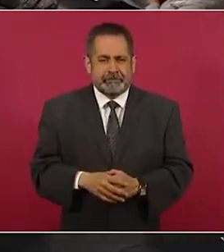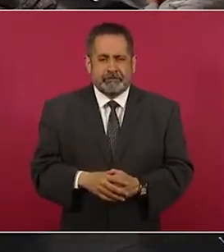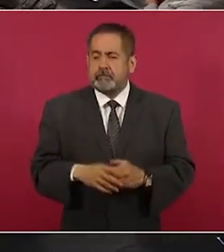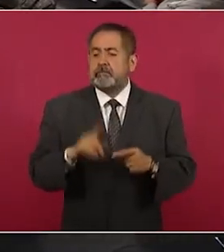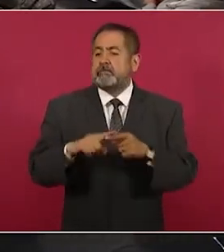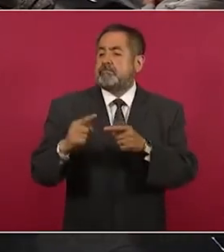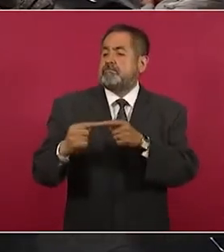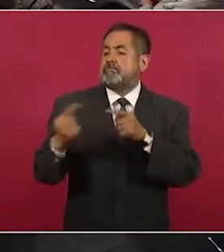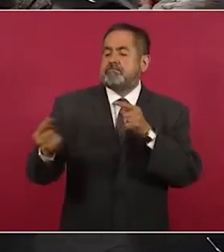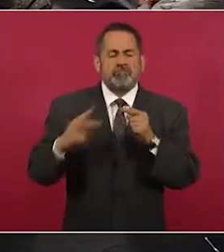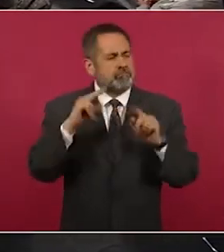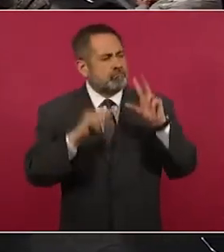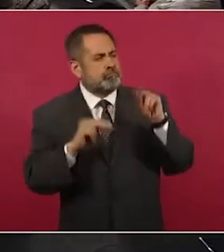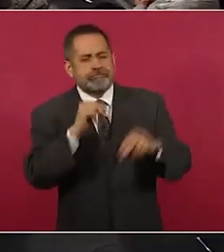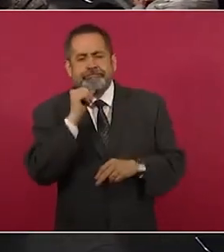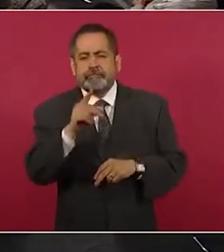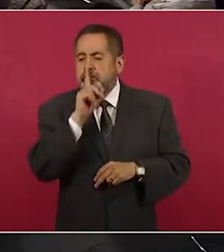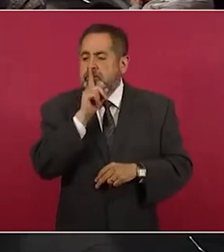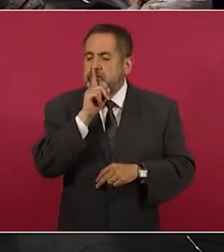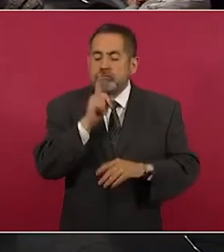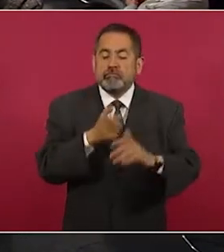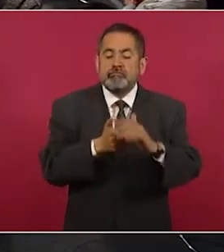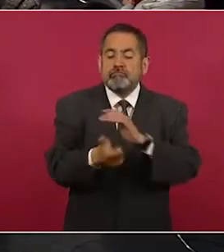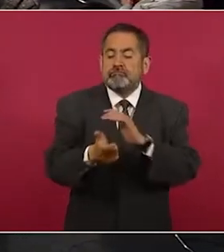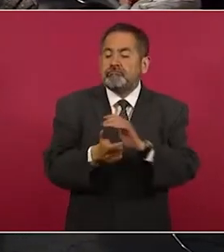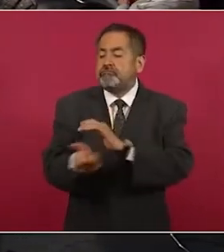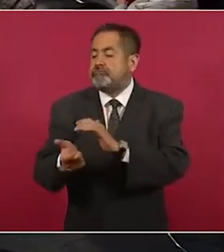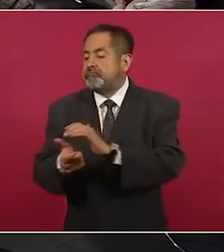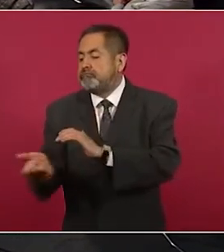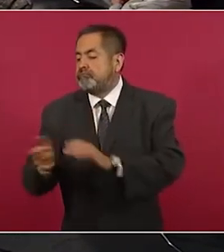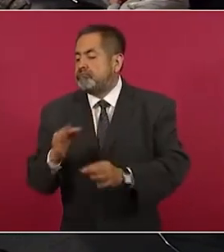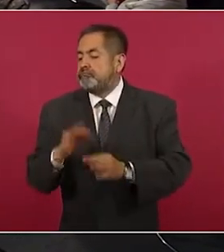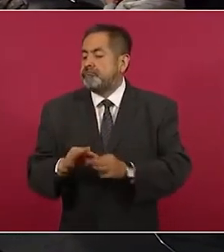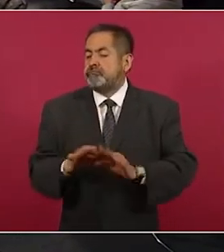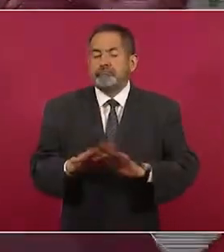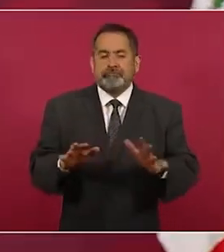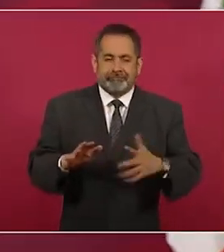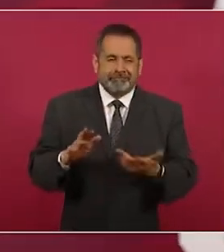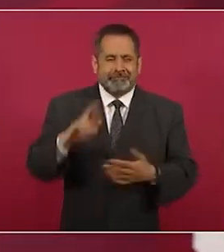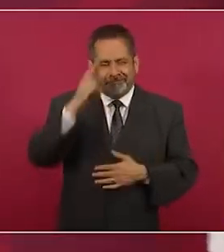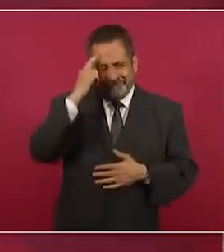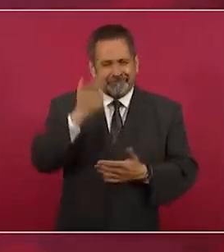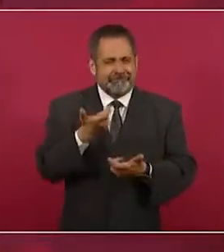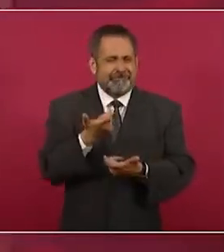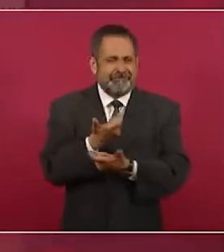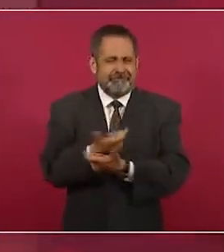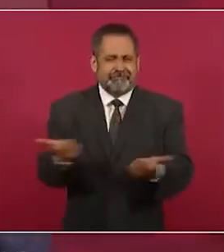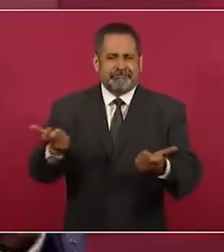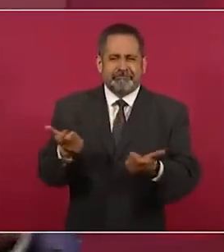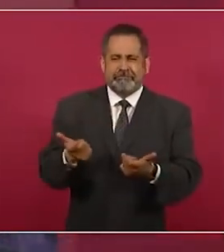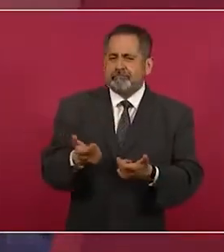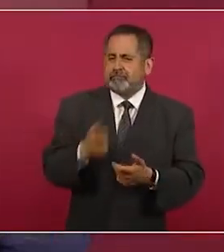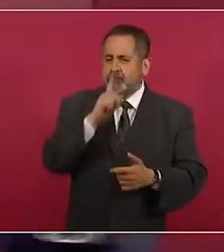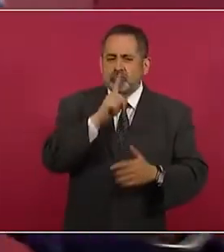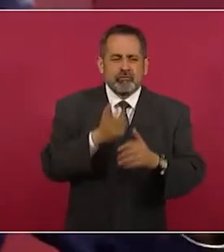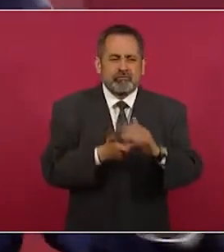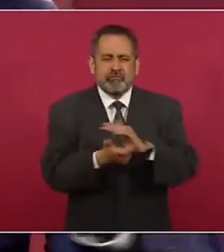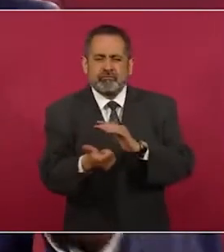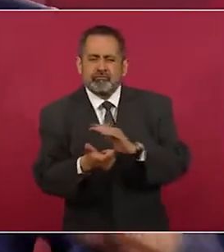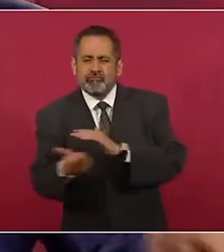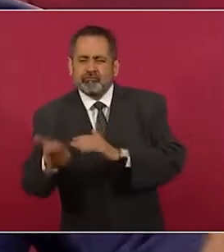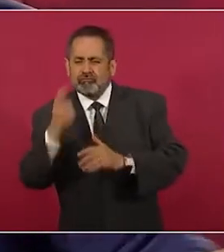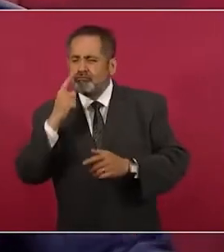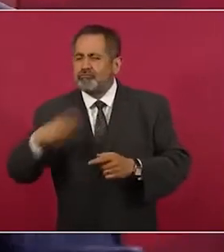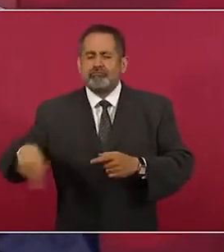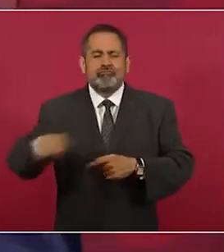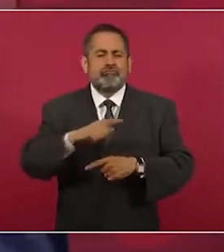oposición porque repartieron dinero.